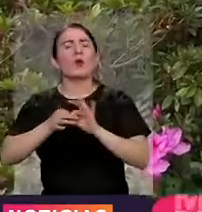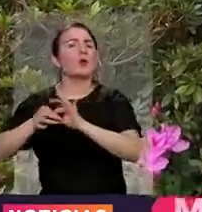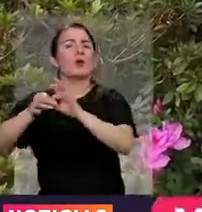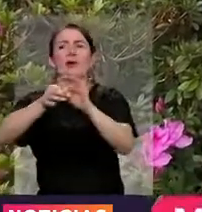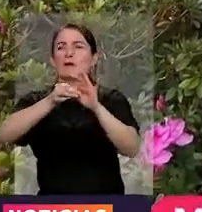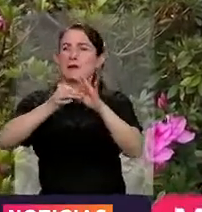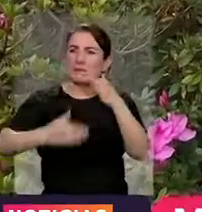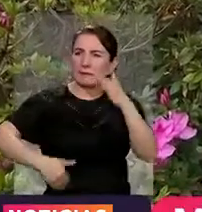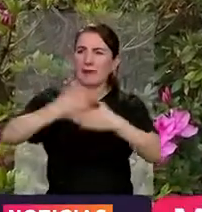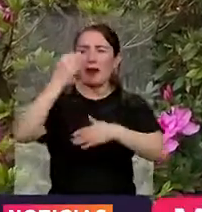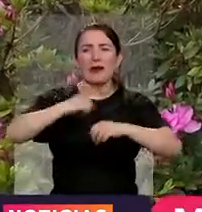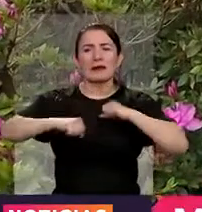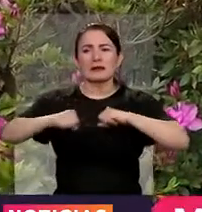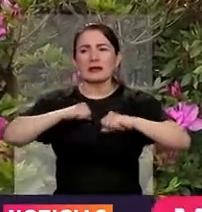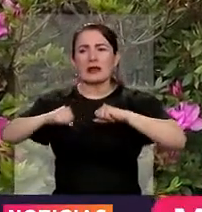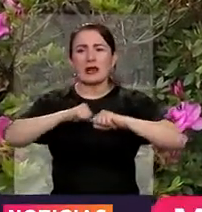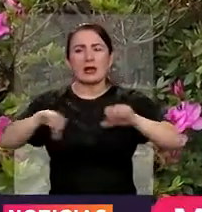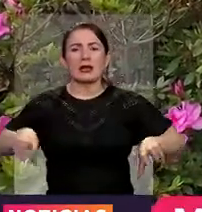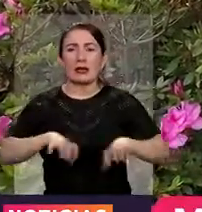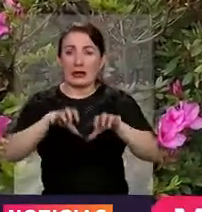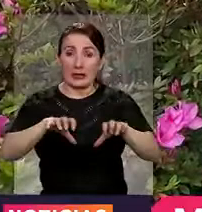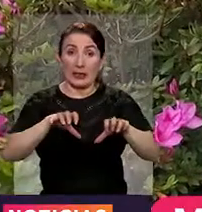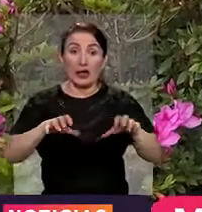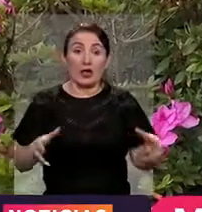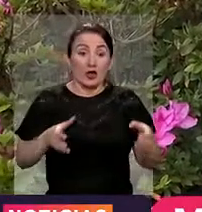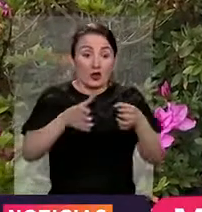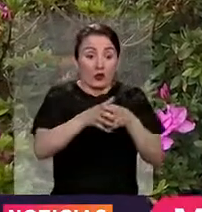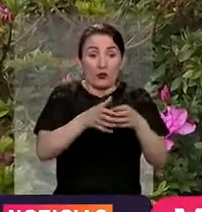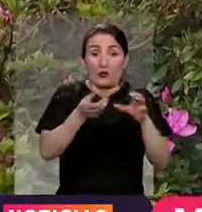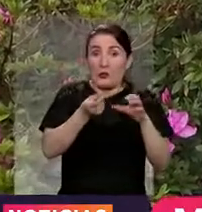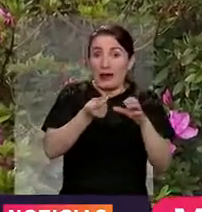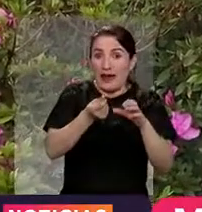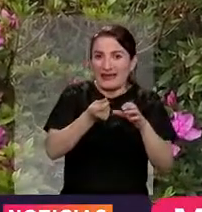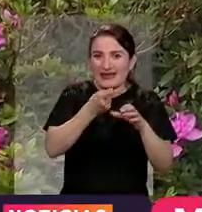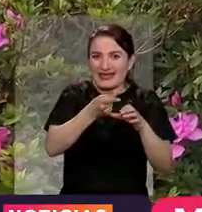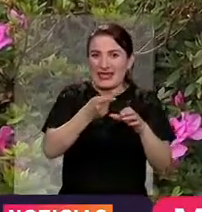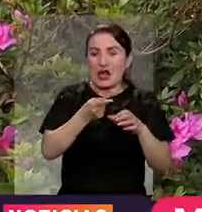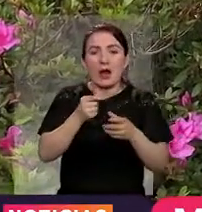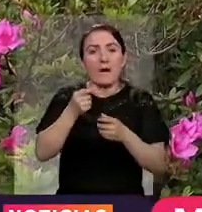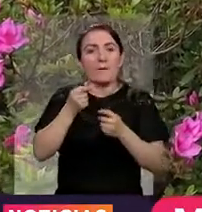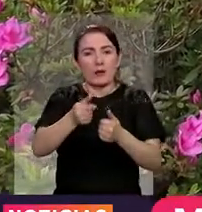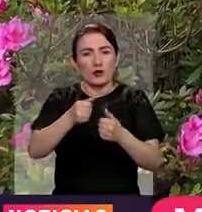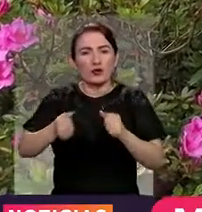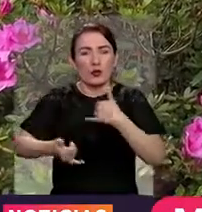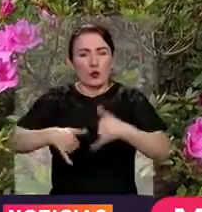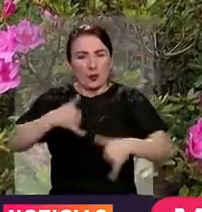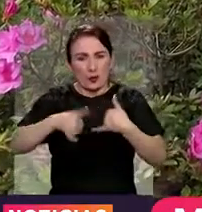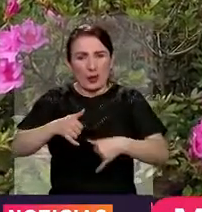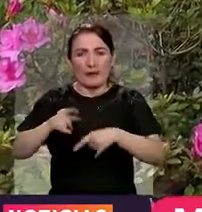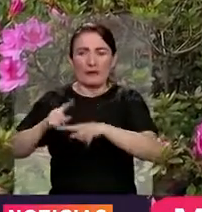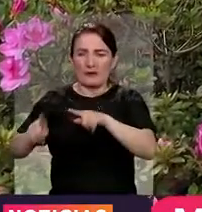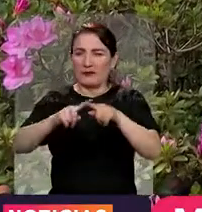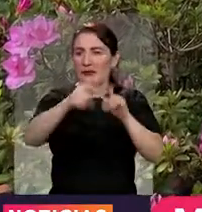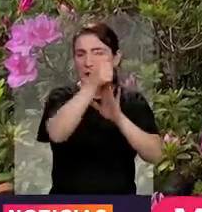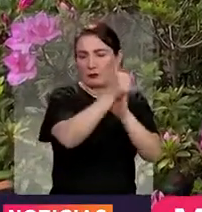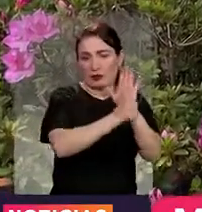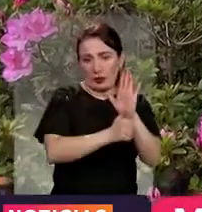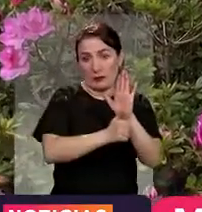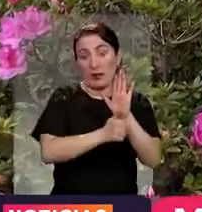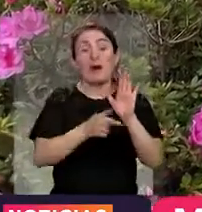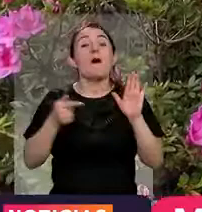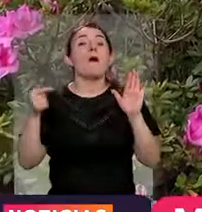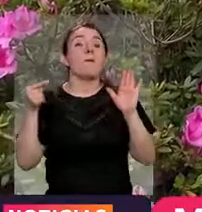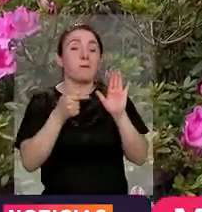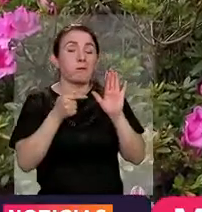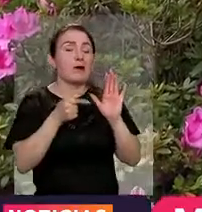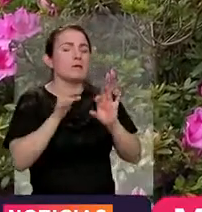iniciativas que hacen que las cajas de compensación, llamemos a los jóvenes a ser parte de diferentes programas y en